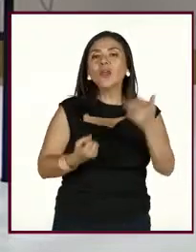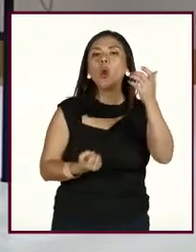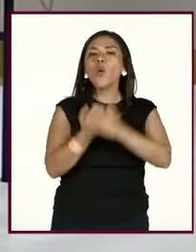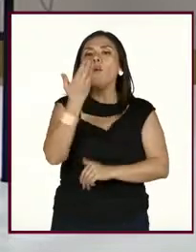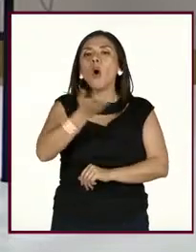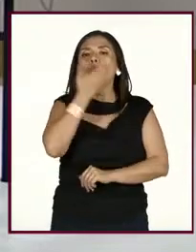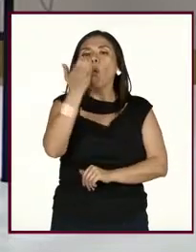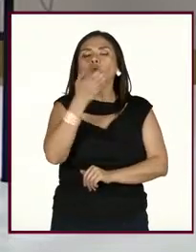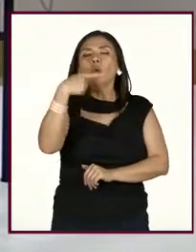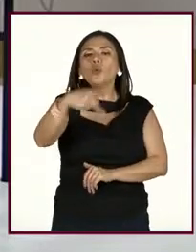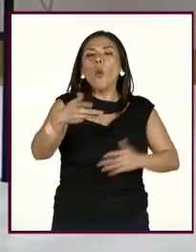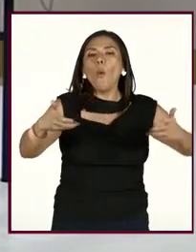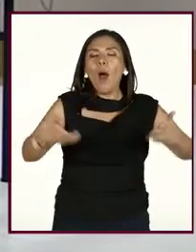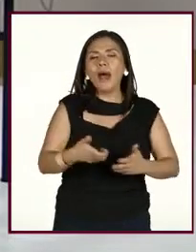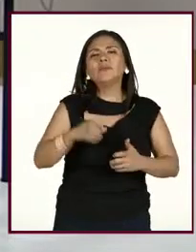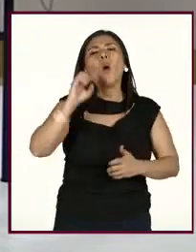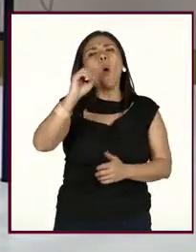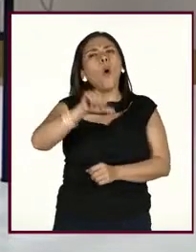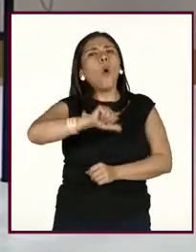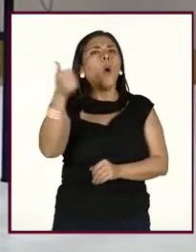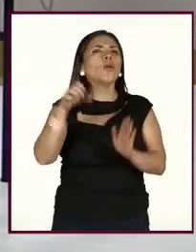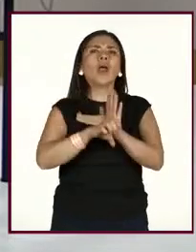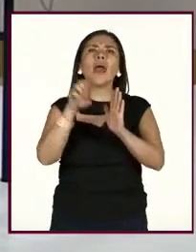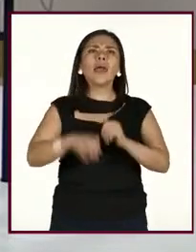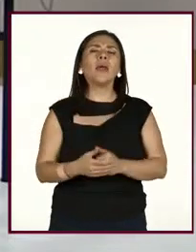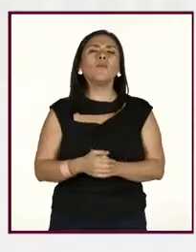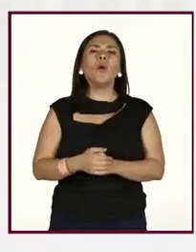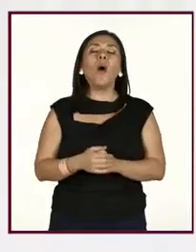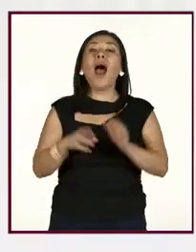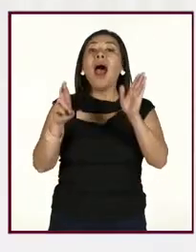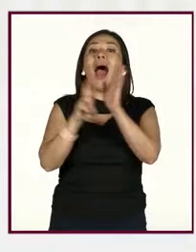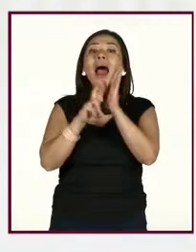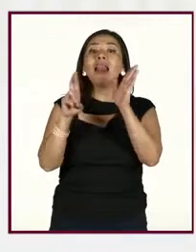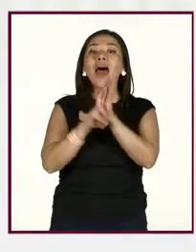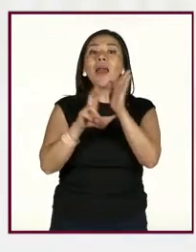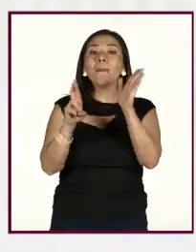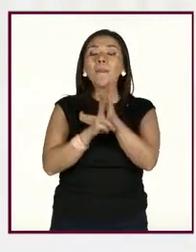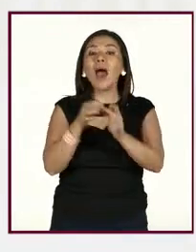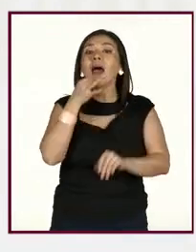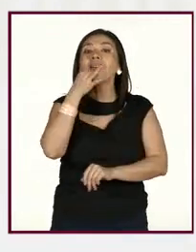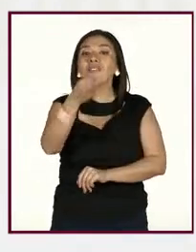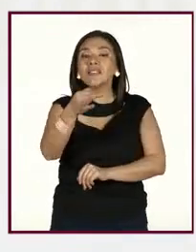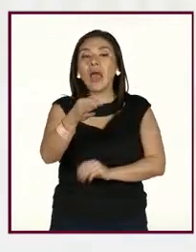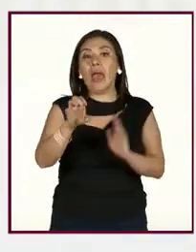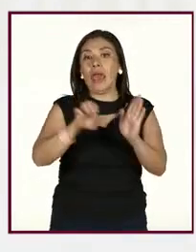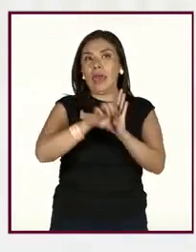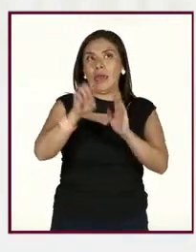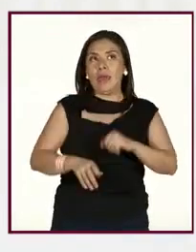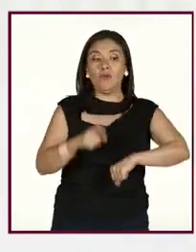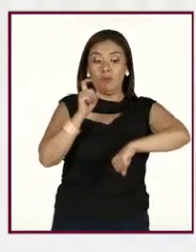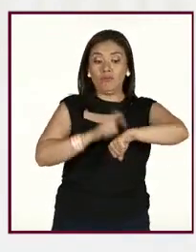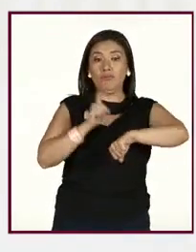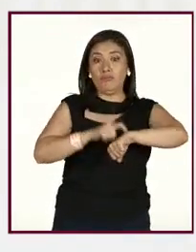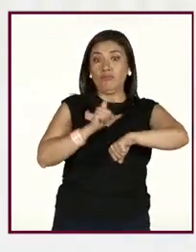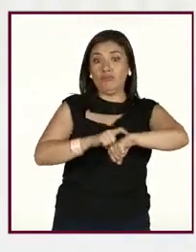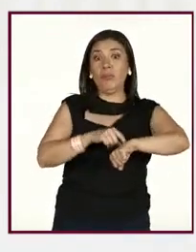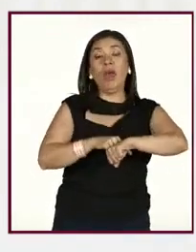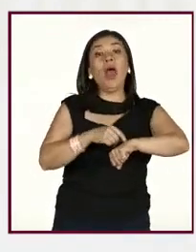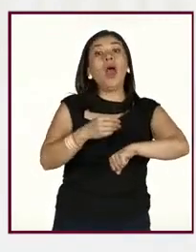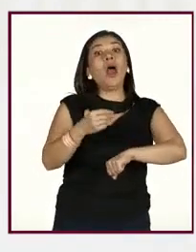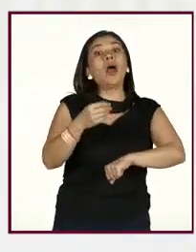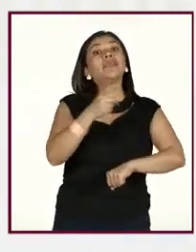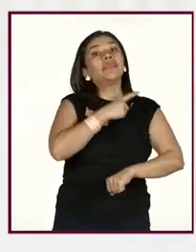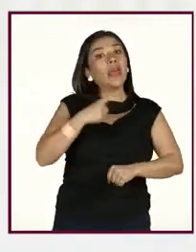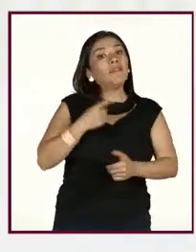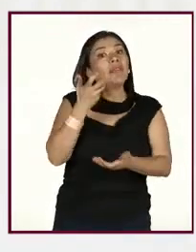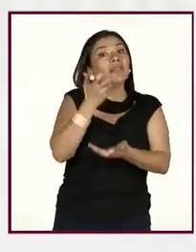otra técnica podría ser poner alarmas, ¿no? También, claro. Así de, a esta hora, pues, va a ser mi hora